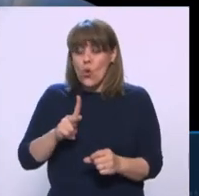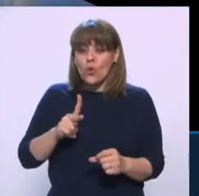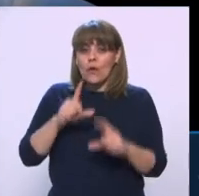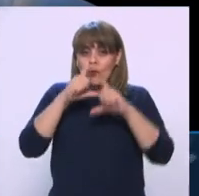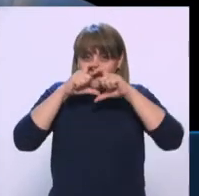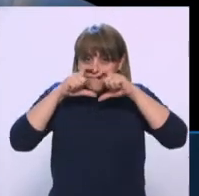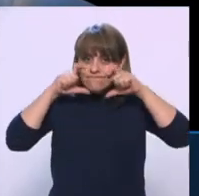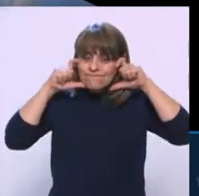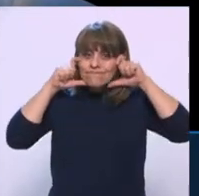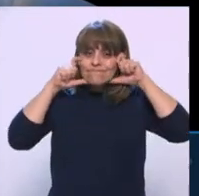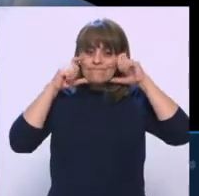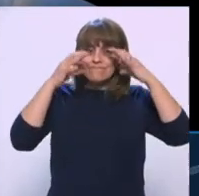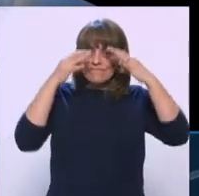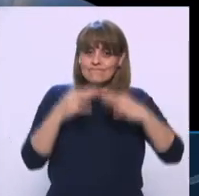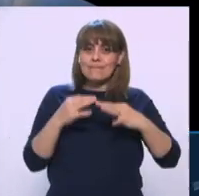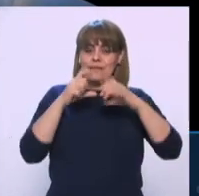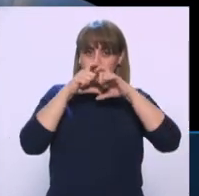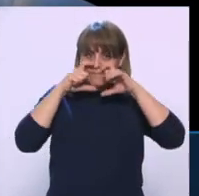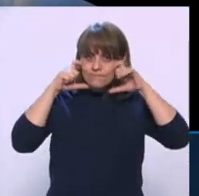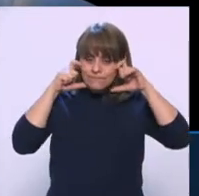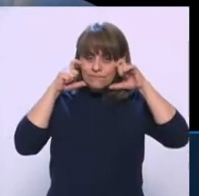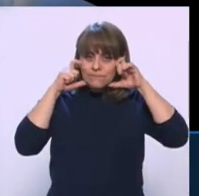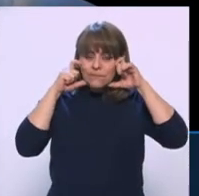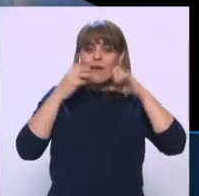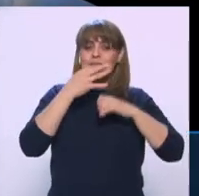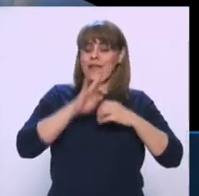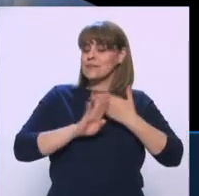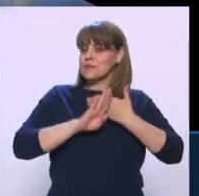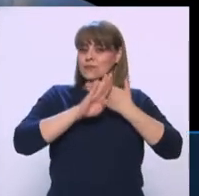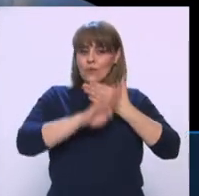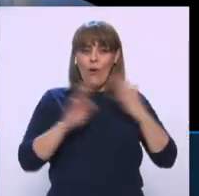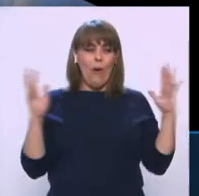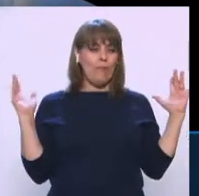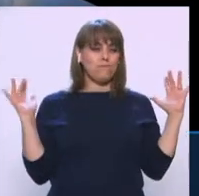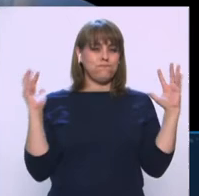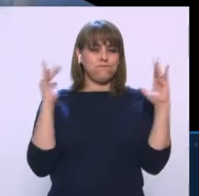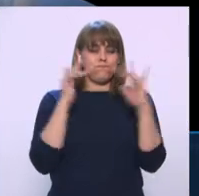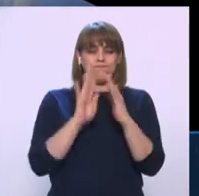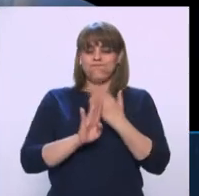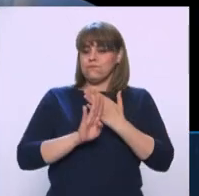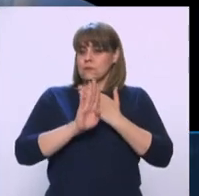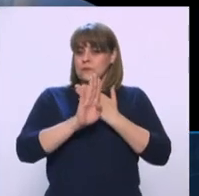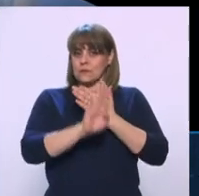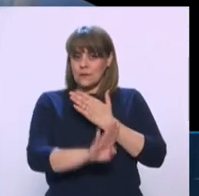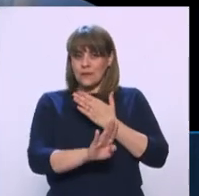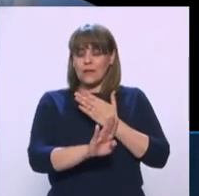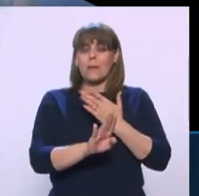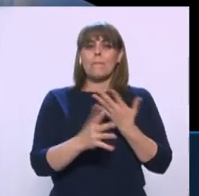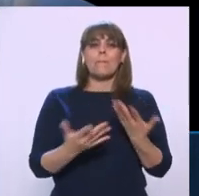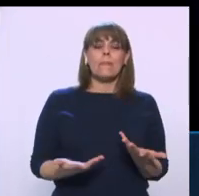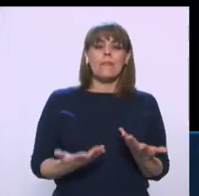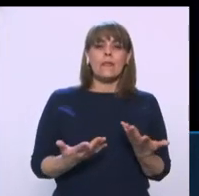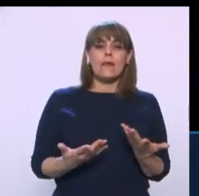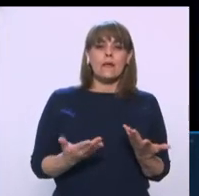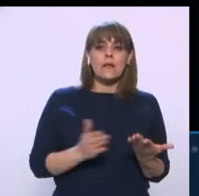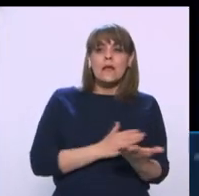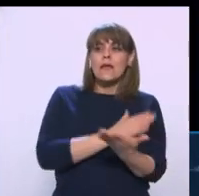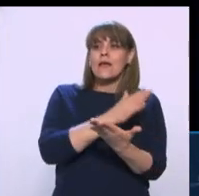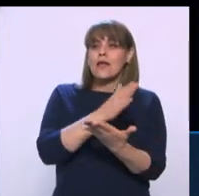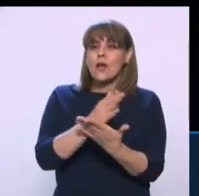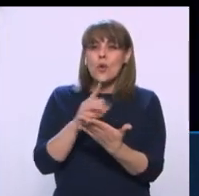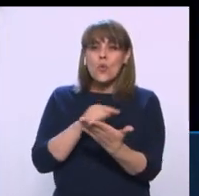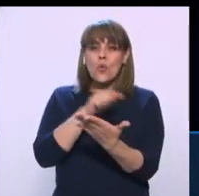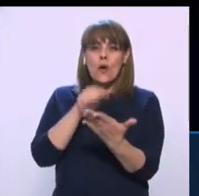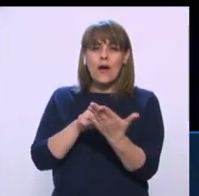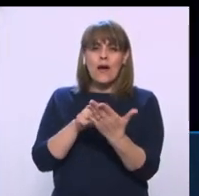su cubrebocas de manera correcta, de evitar fiestas, aglomeraciones, de acudir a lugares donde